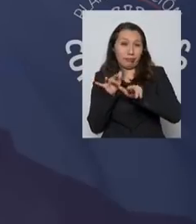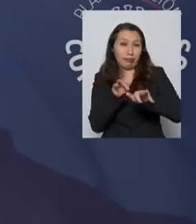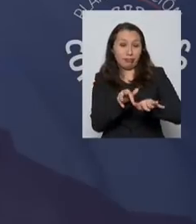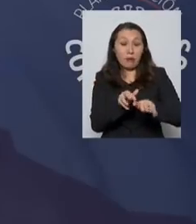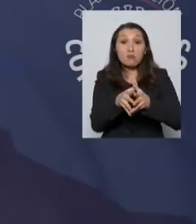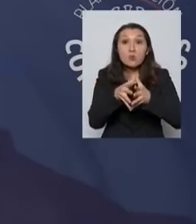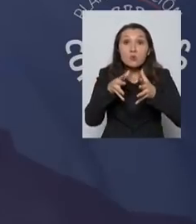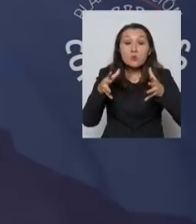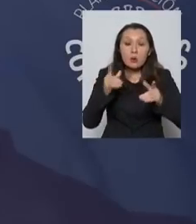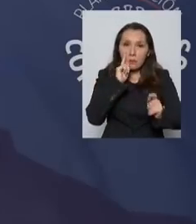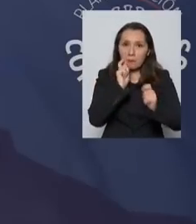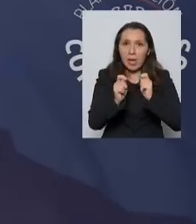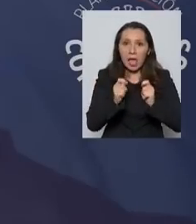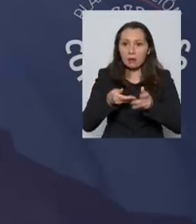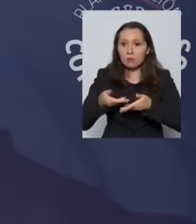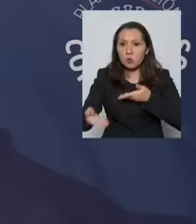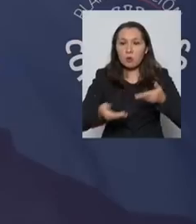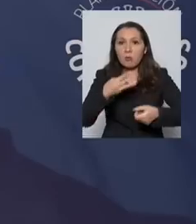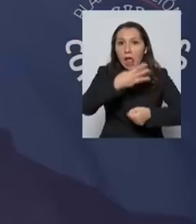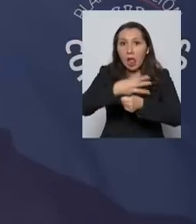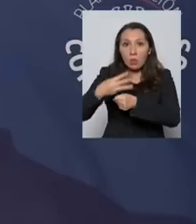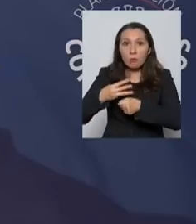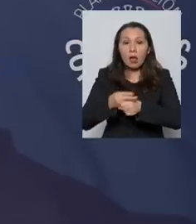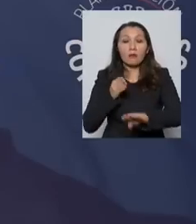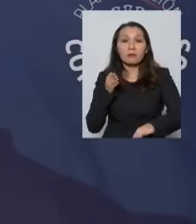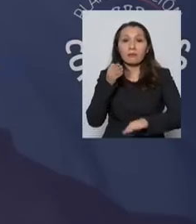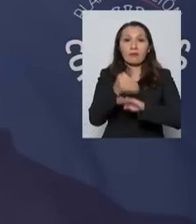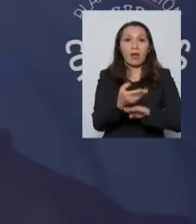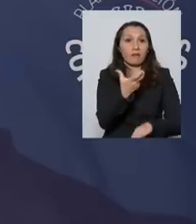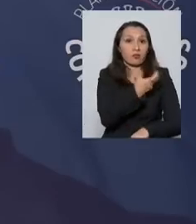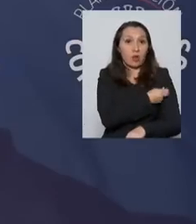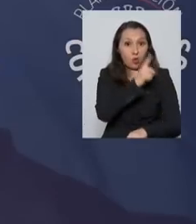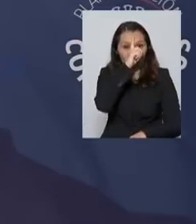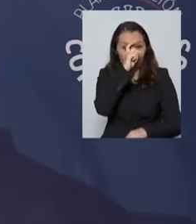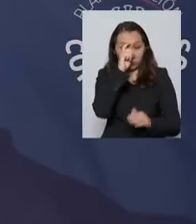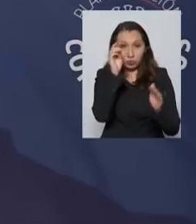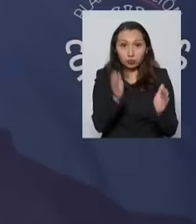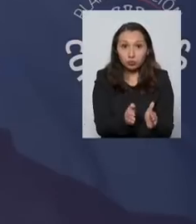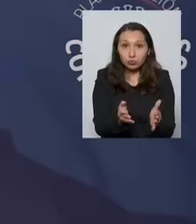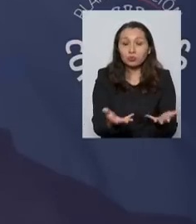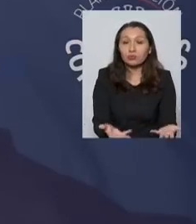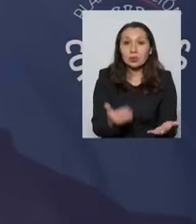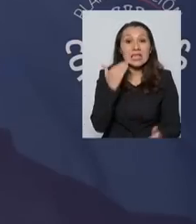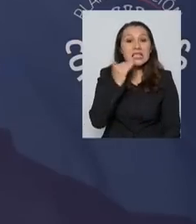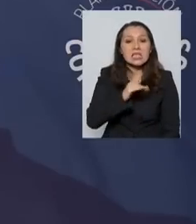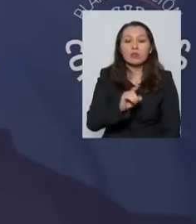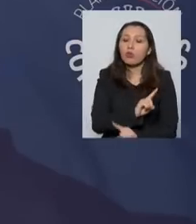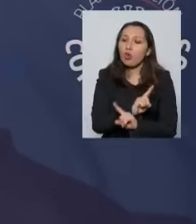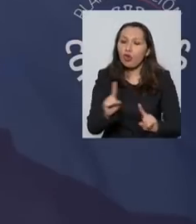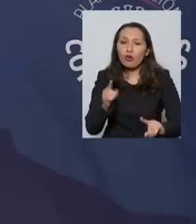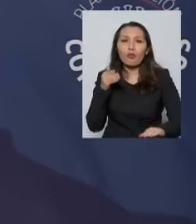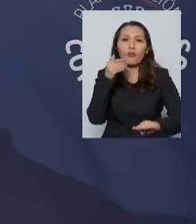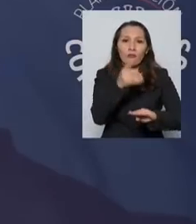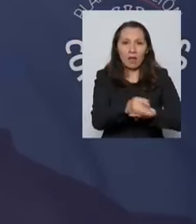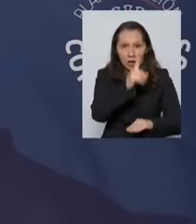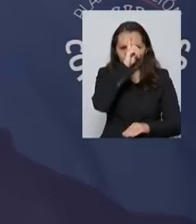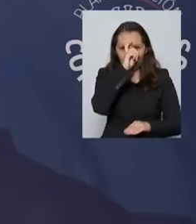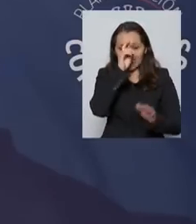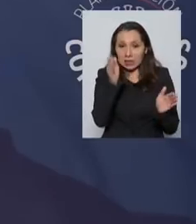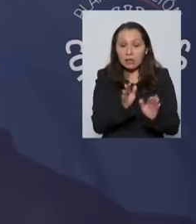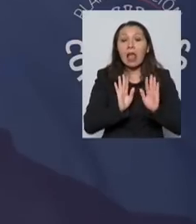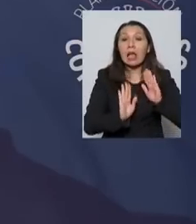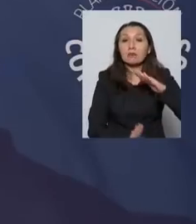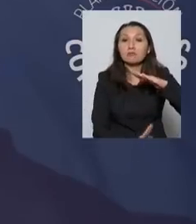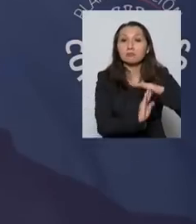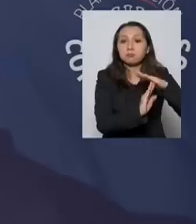enorme riesgo para el adulto mayor que se va a vacunar un consultorio, que los niños no fueran a vacunarse hasta